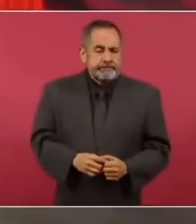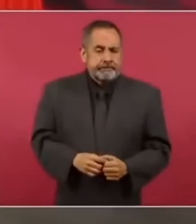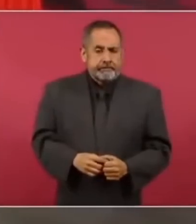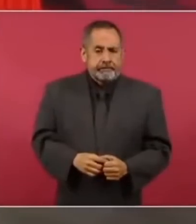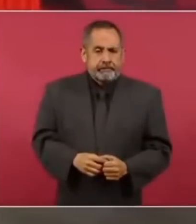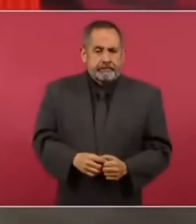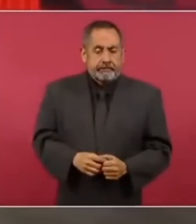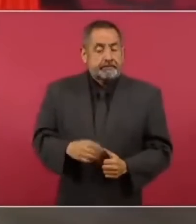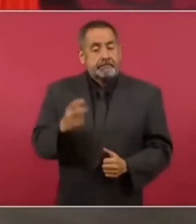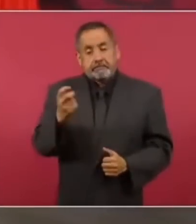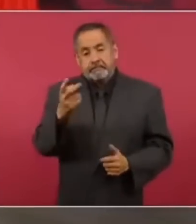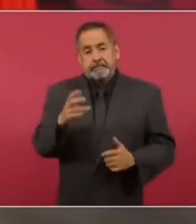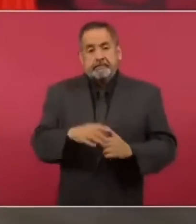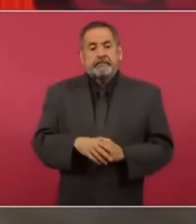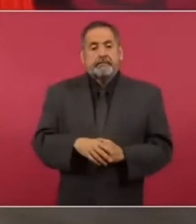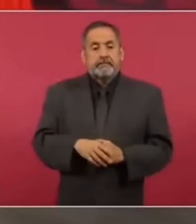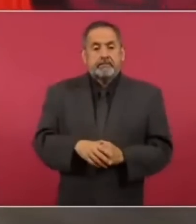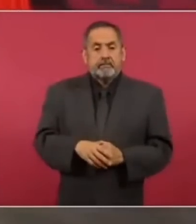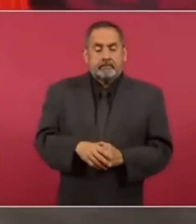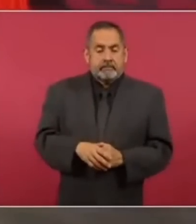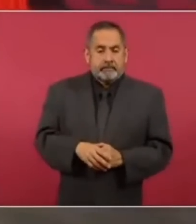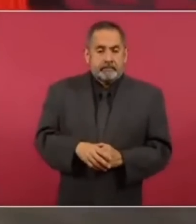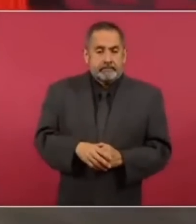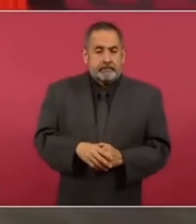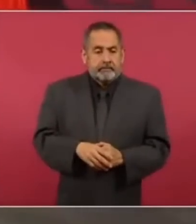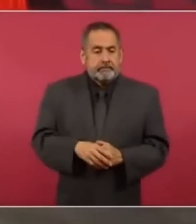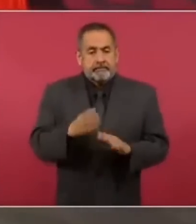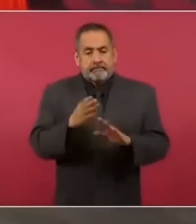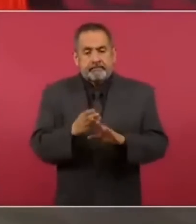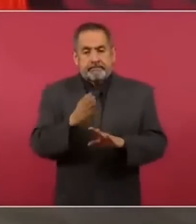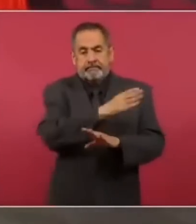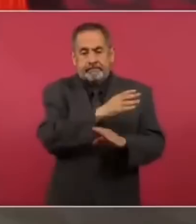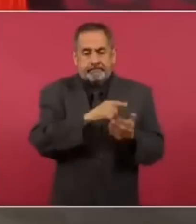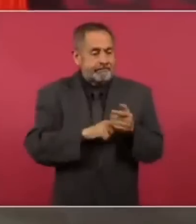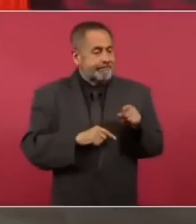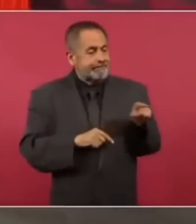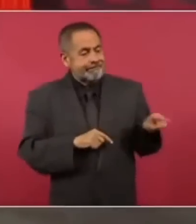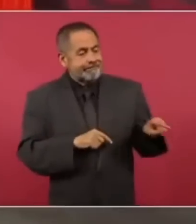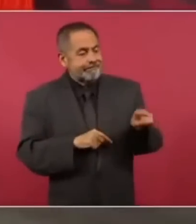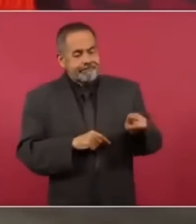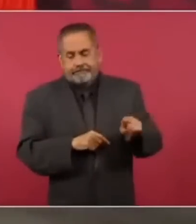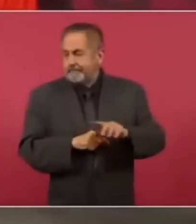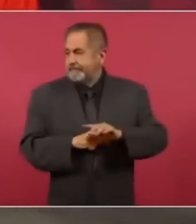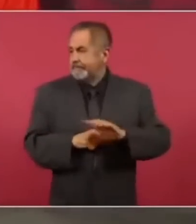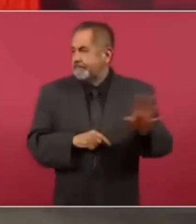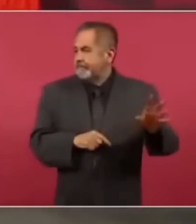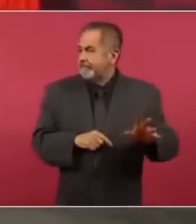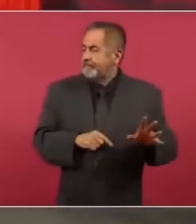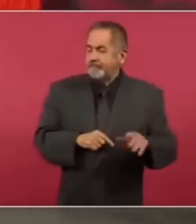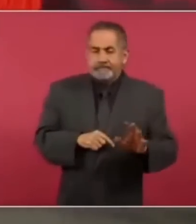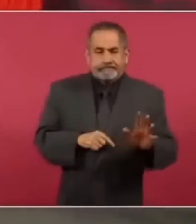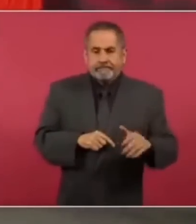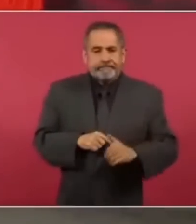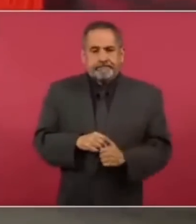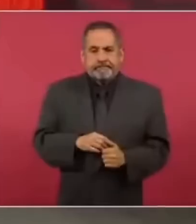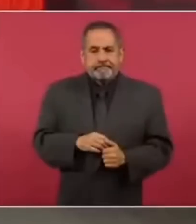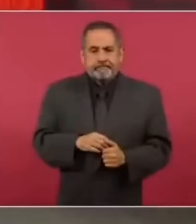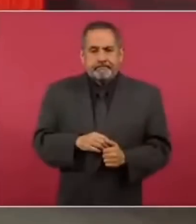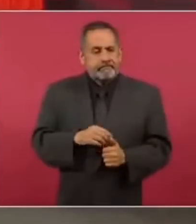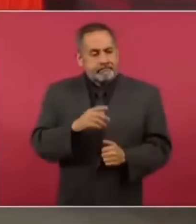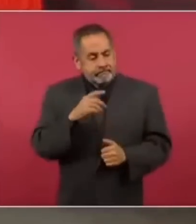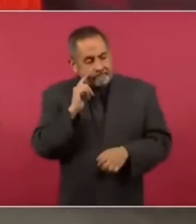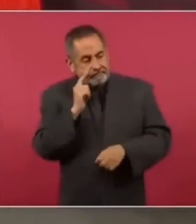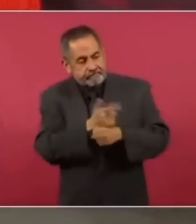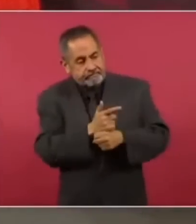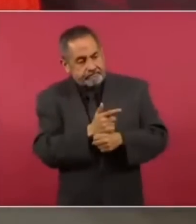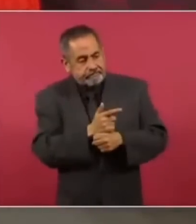lo que hicieron otros, pues yo creo que ya a estas alturas ha quedado